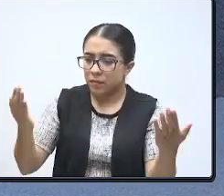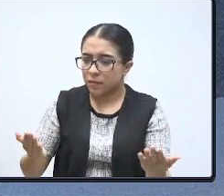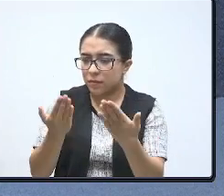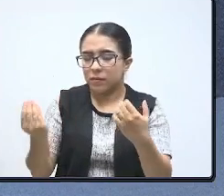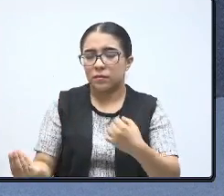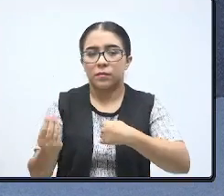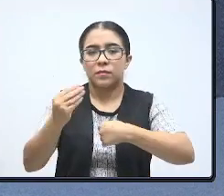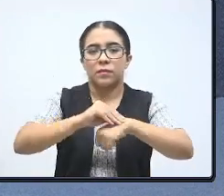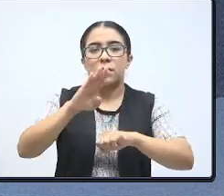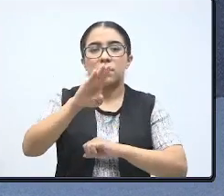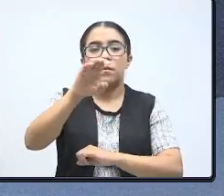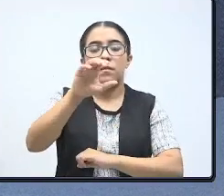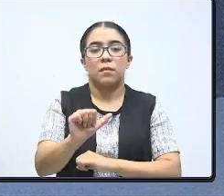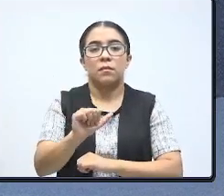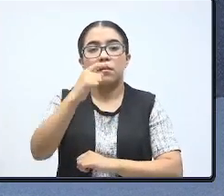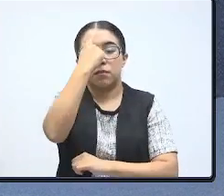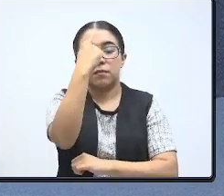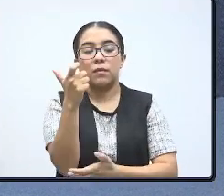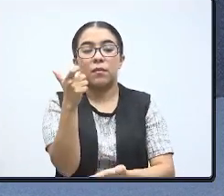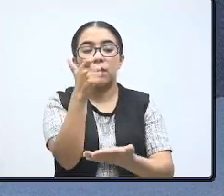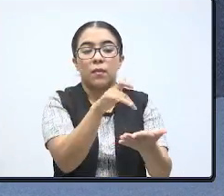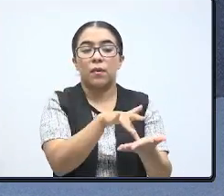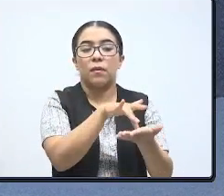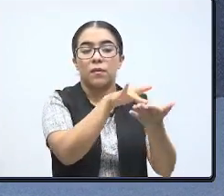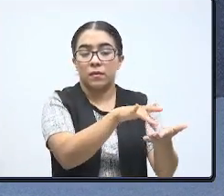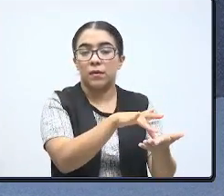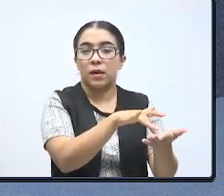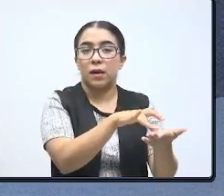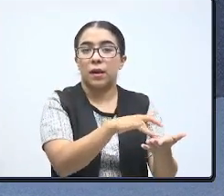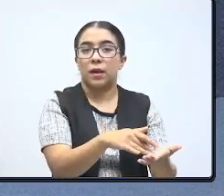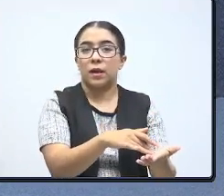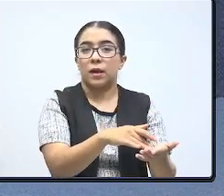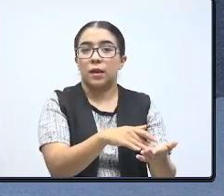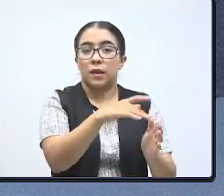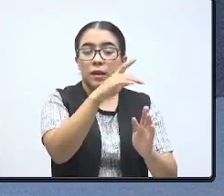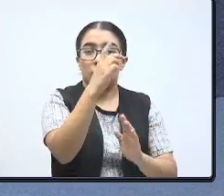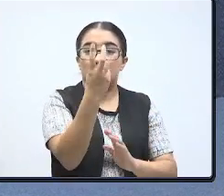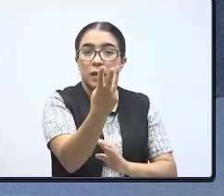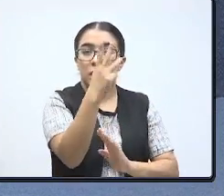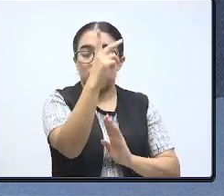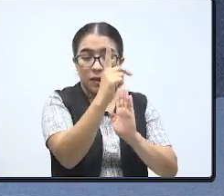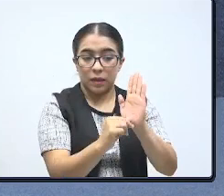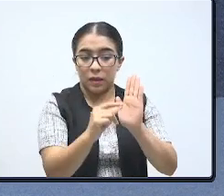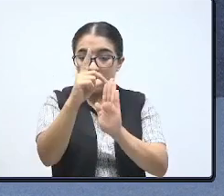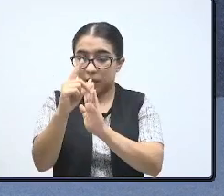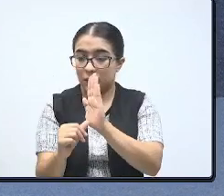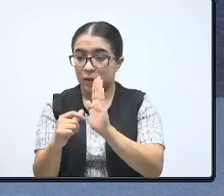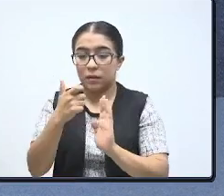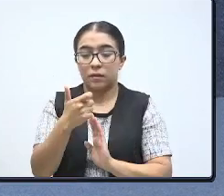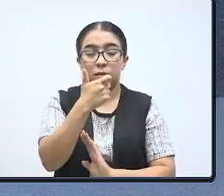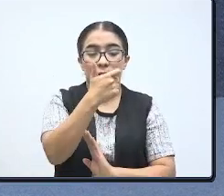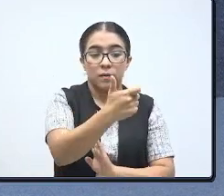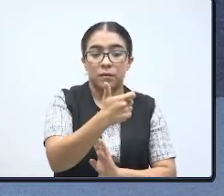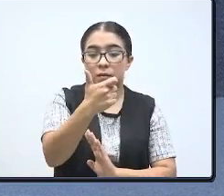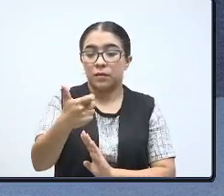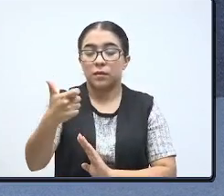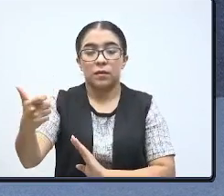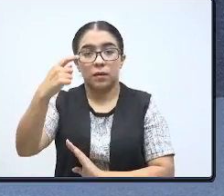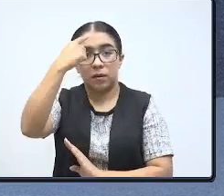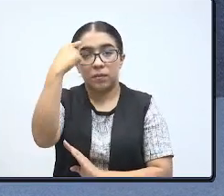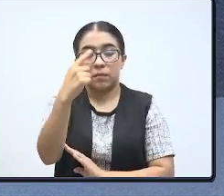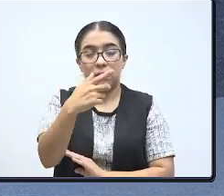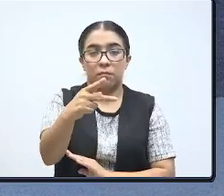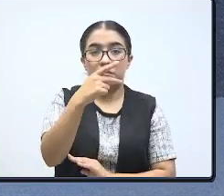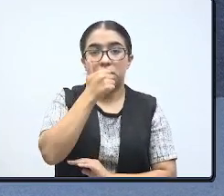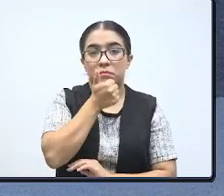implementación de becas de manutención equivalentes por lo menos a tres salarios mínimos mensuales para las y los